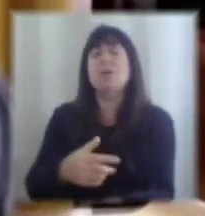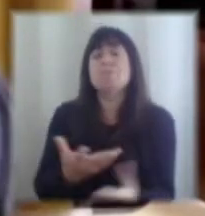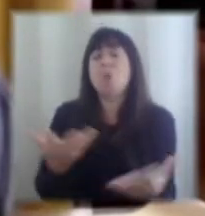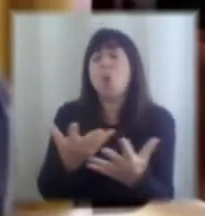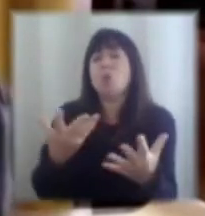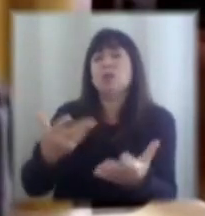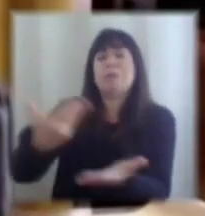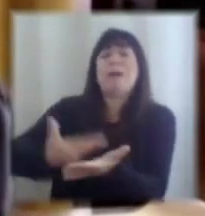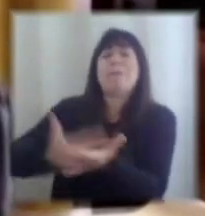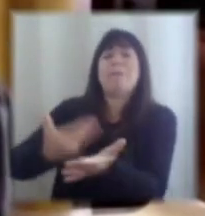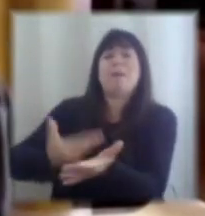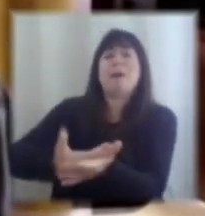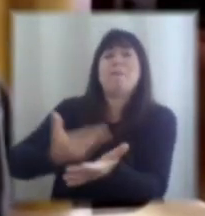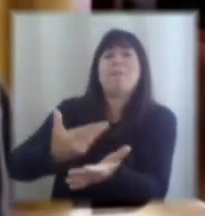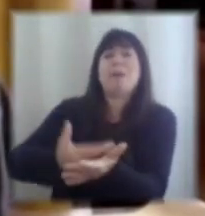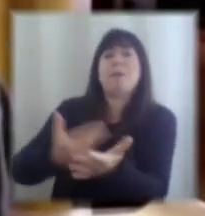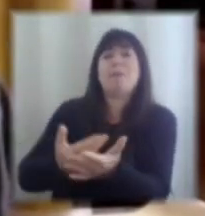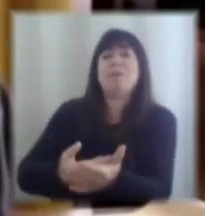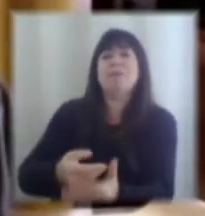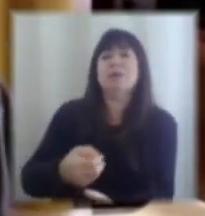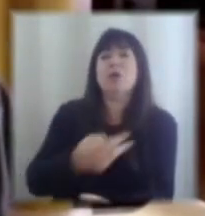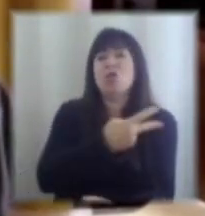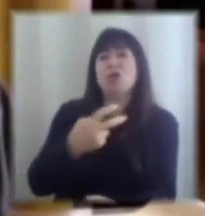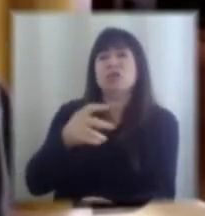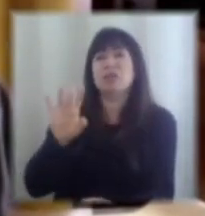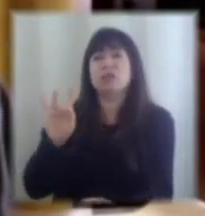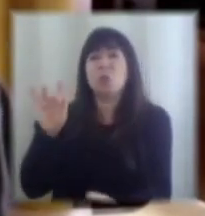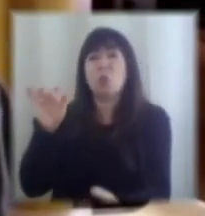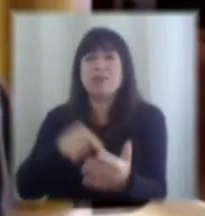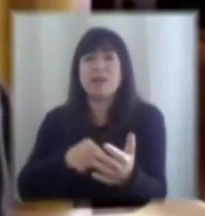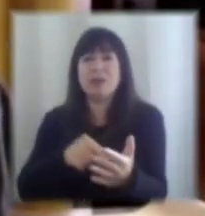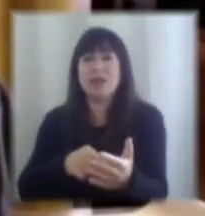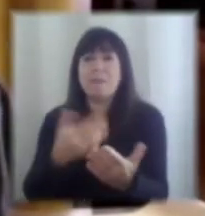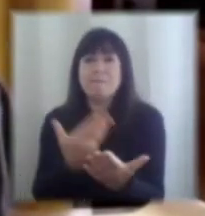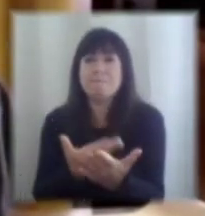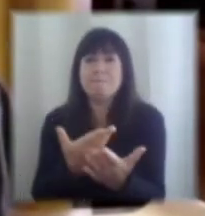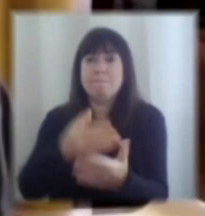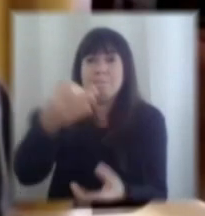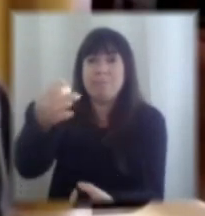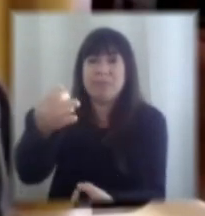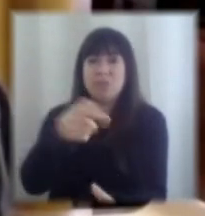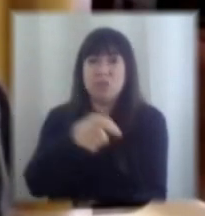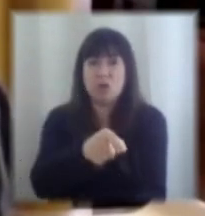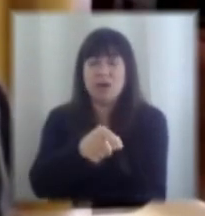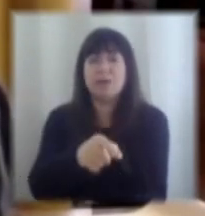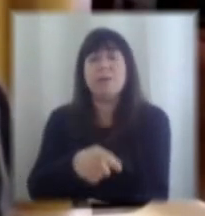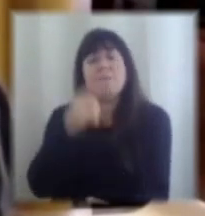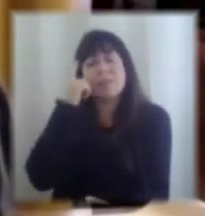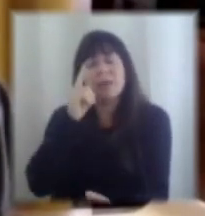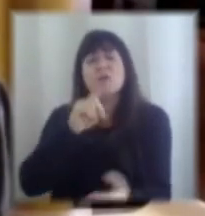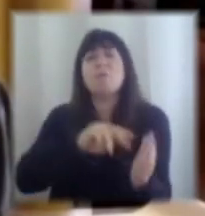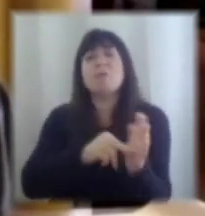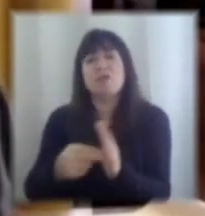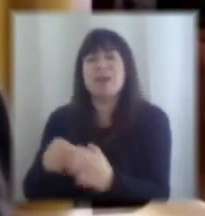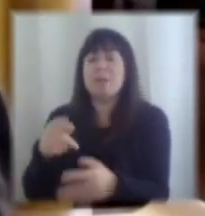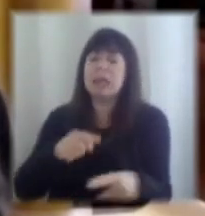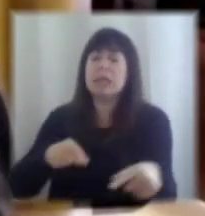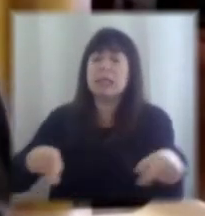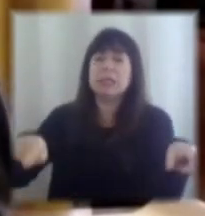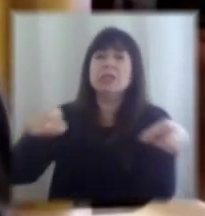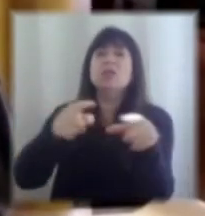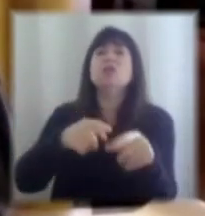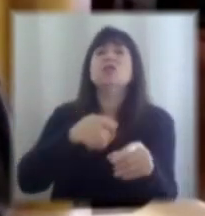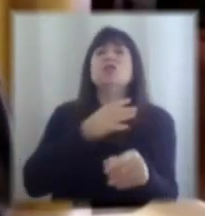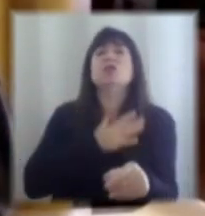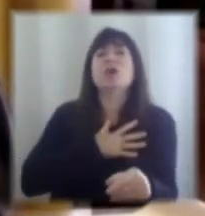más de 150.000 solicitudes en un periodo muy concentrado de tiempo pero con todos esos problemas yo quiero decir lo siguiente quiero darles un solo dato